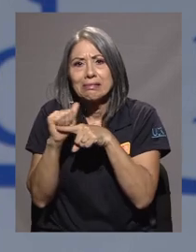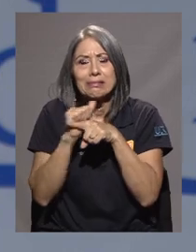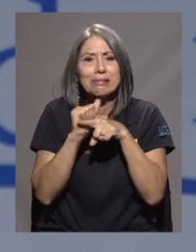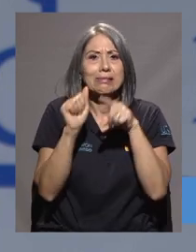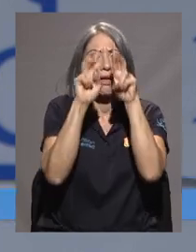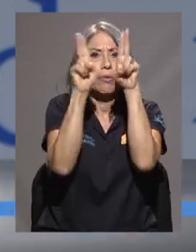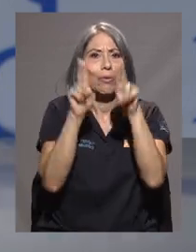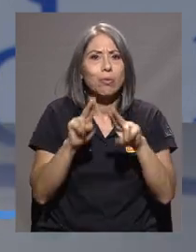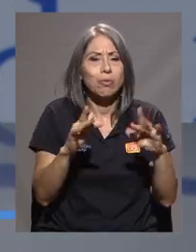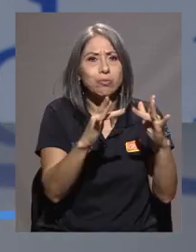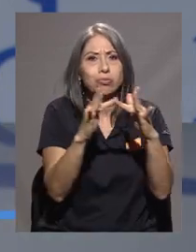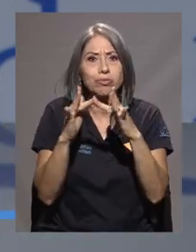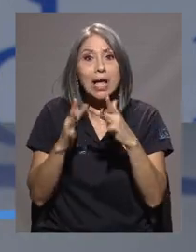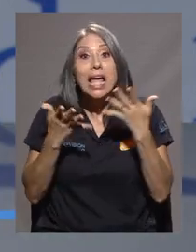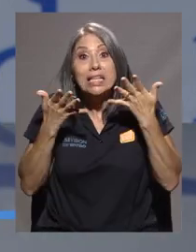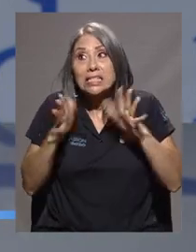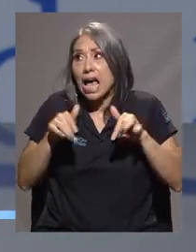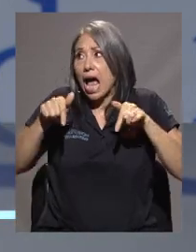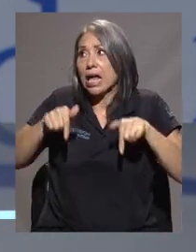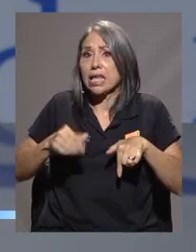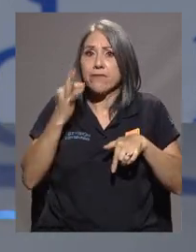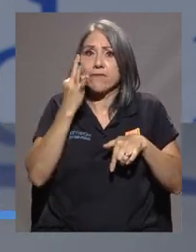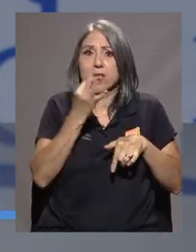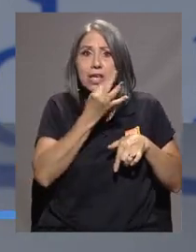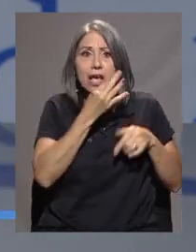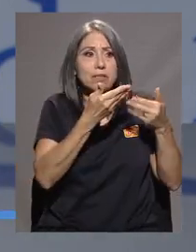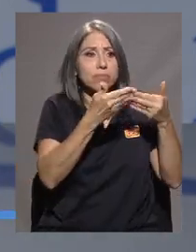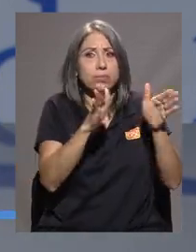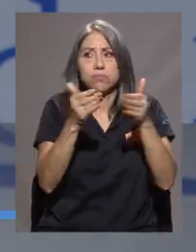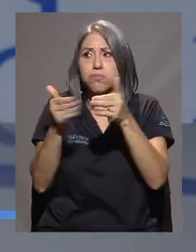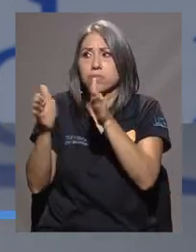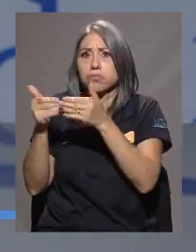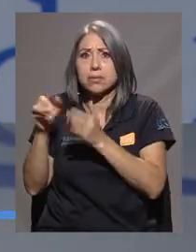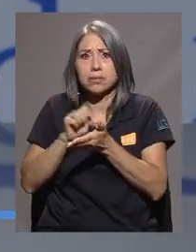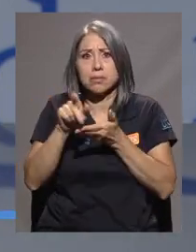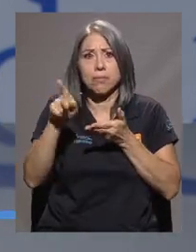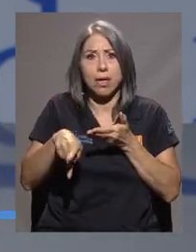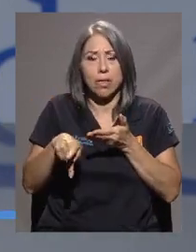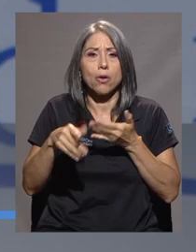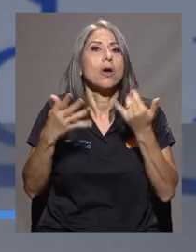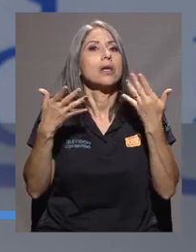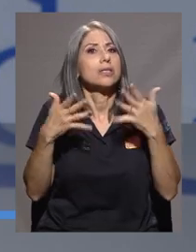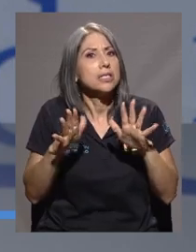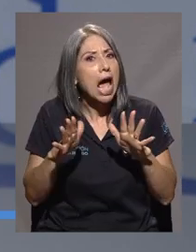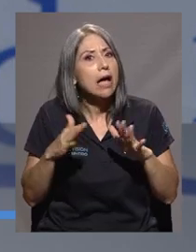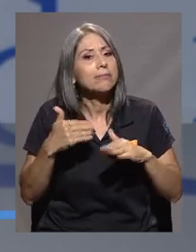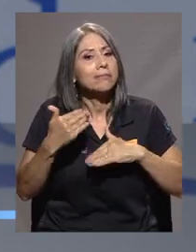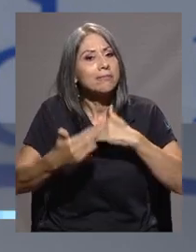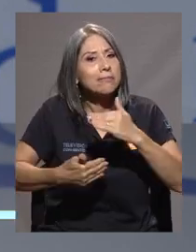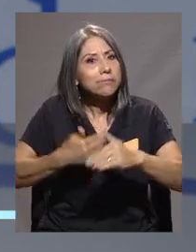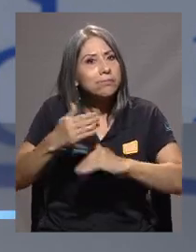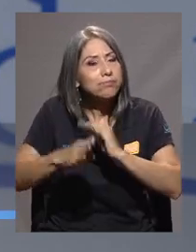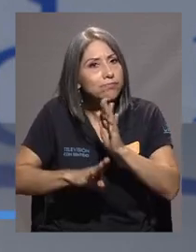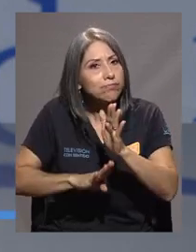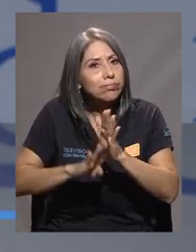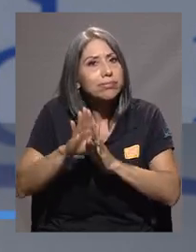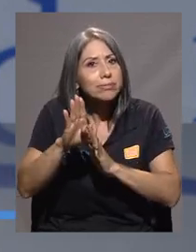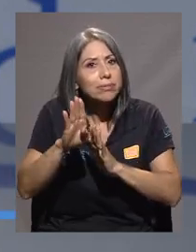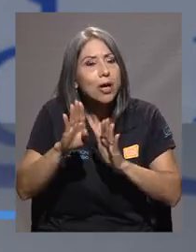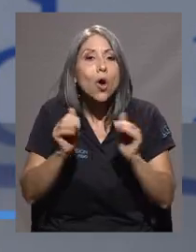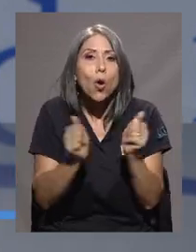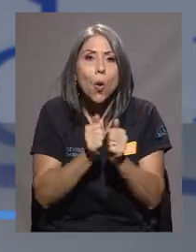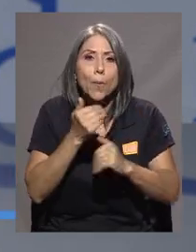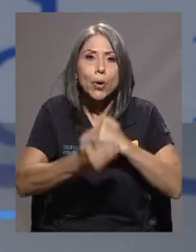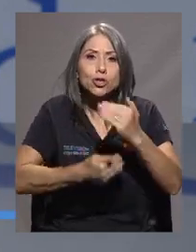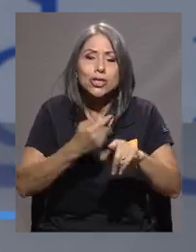entrenamientos. Con la apertura ya de las fincas, aquí por lo menos en Rodrigo Facio, ha sido un paso adelante para ir a través de